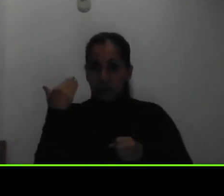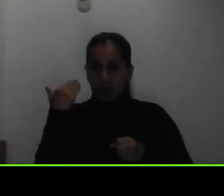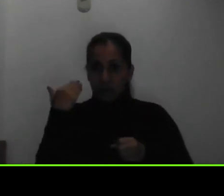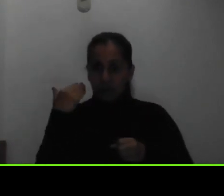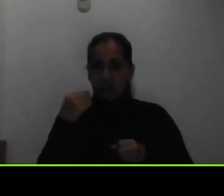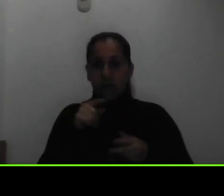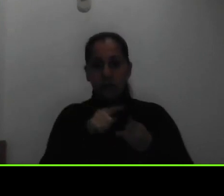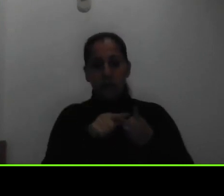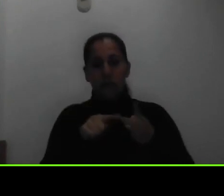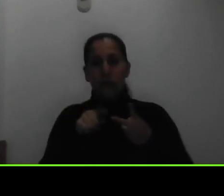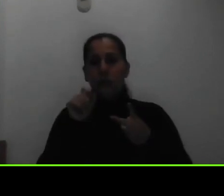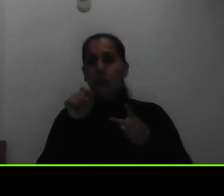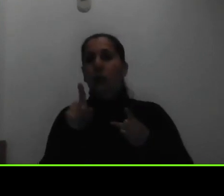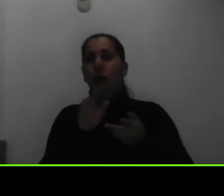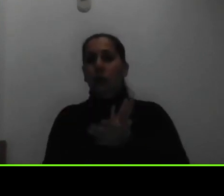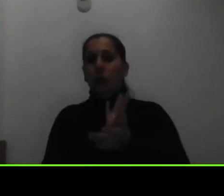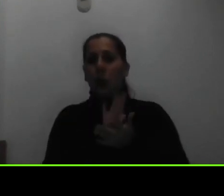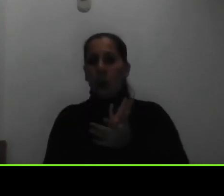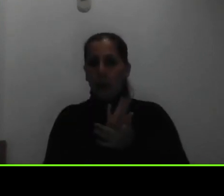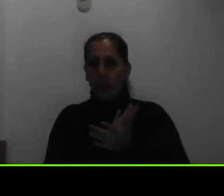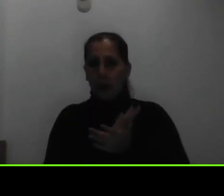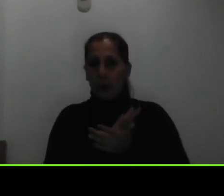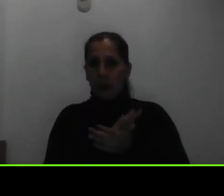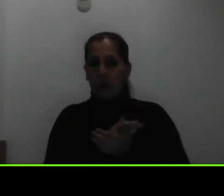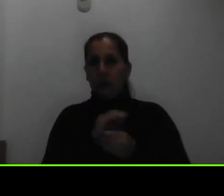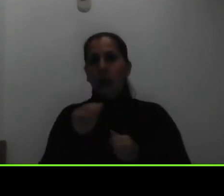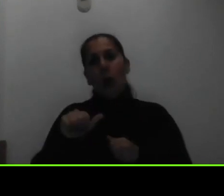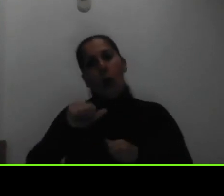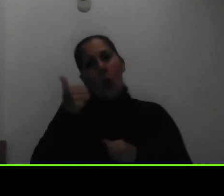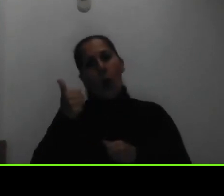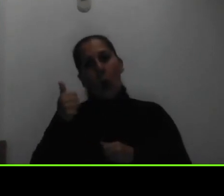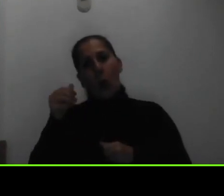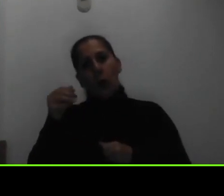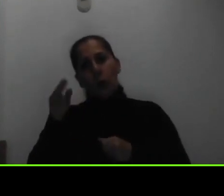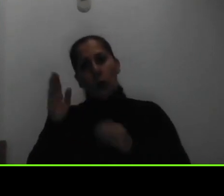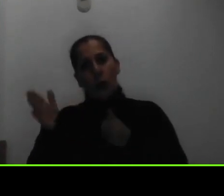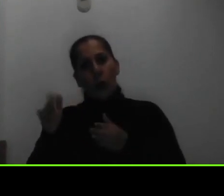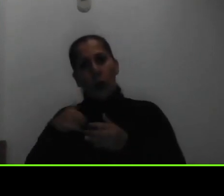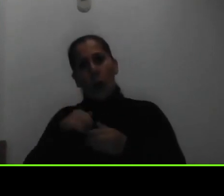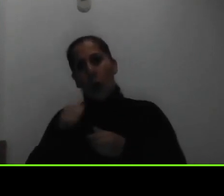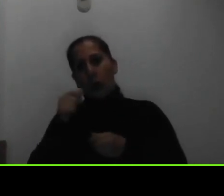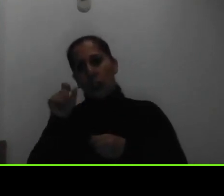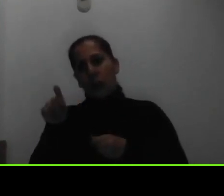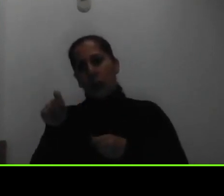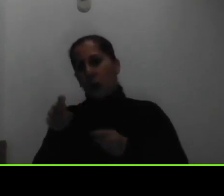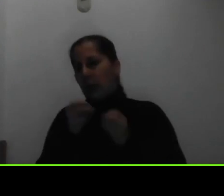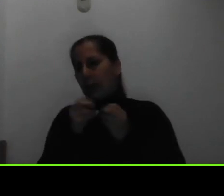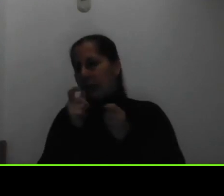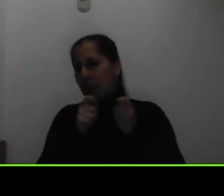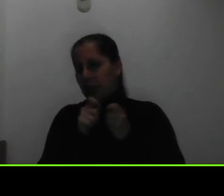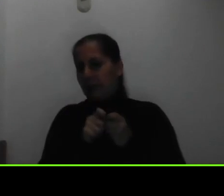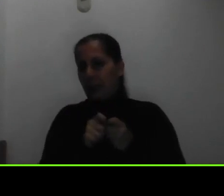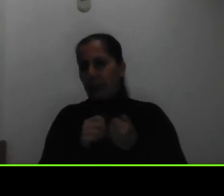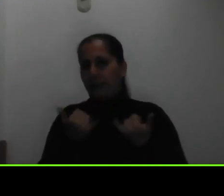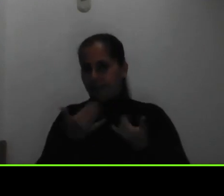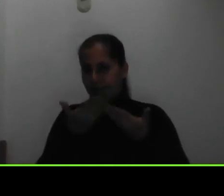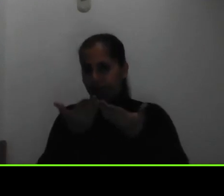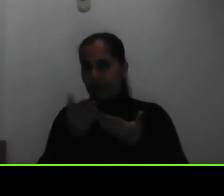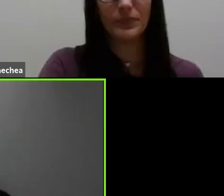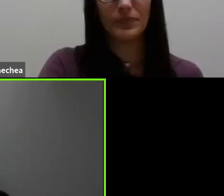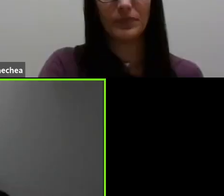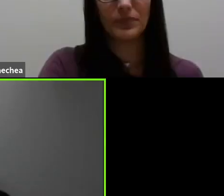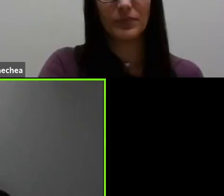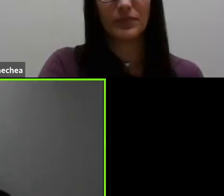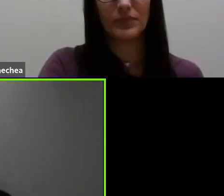preguntas que tienen que ver con documentos y más bien en el siguiente bloque vamos a tener algunas un poco más específicas adelante Sofía